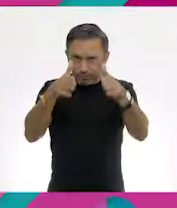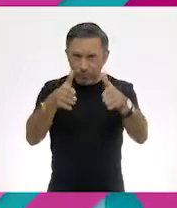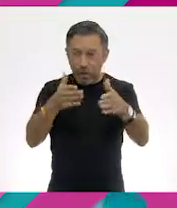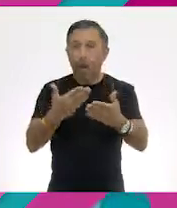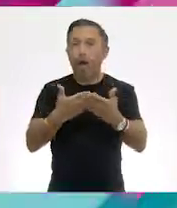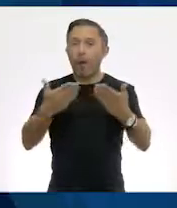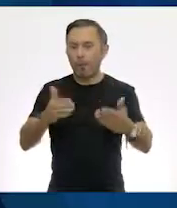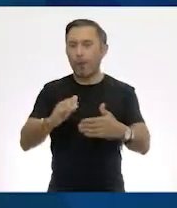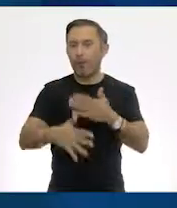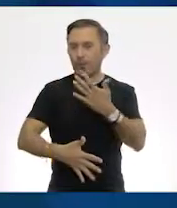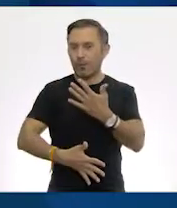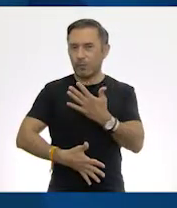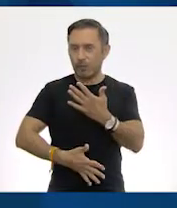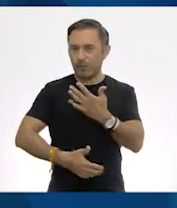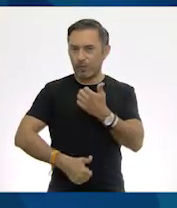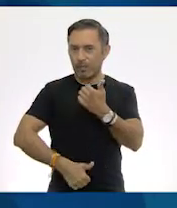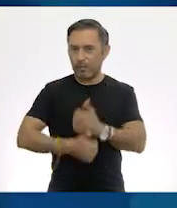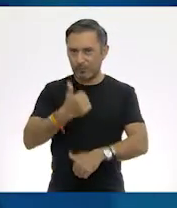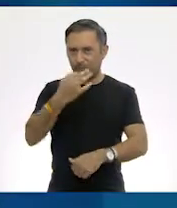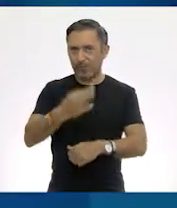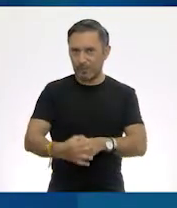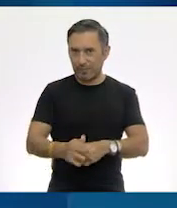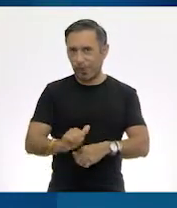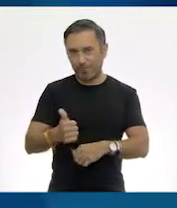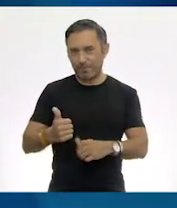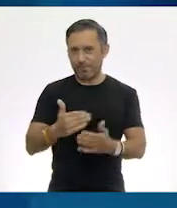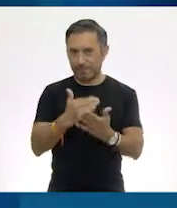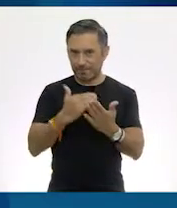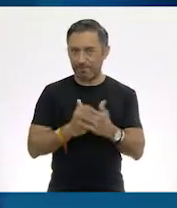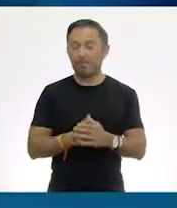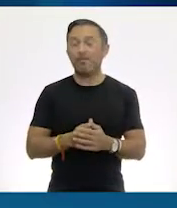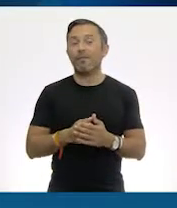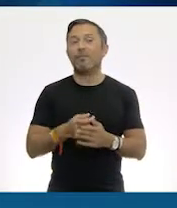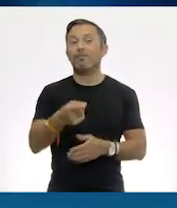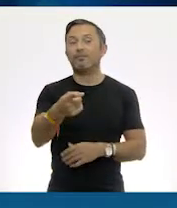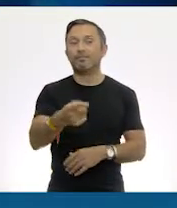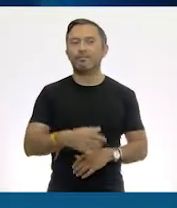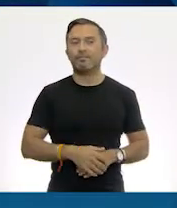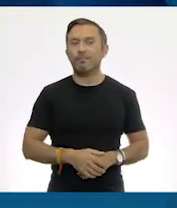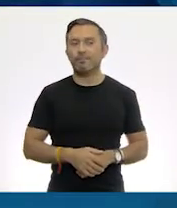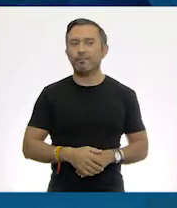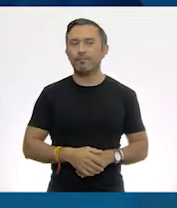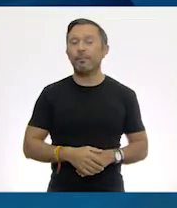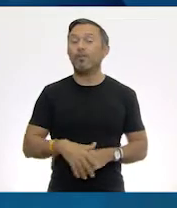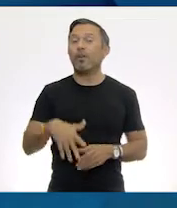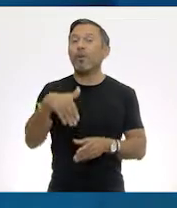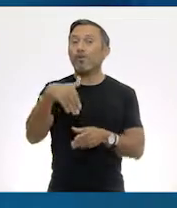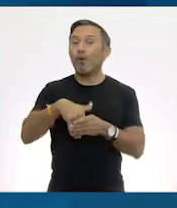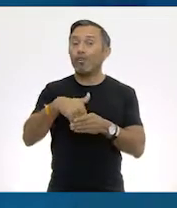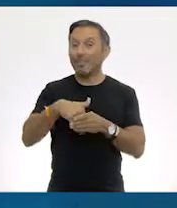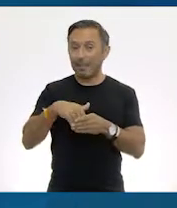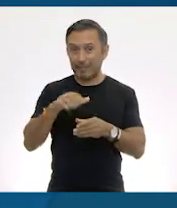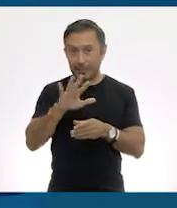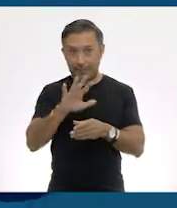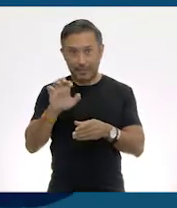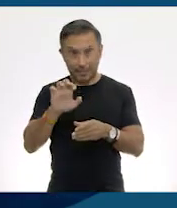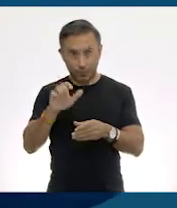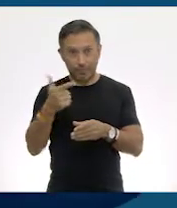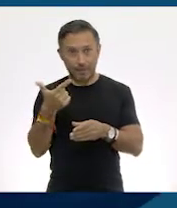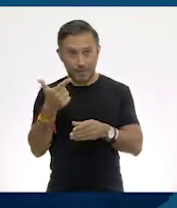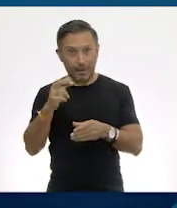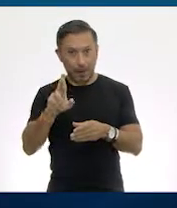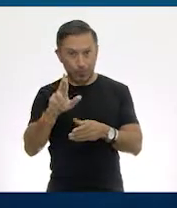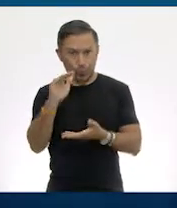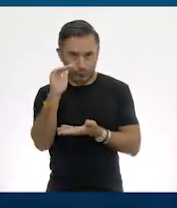Ahora sí. Para hacer las bolsas de 500 gramos, tomo otro